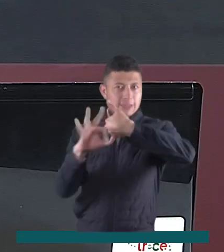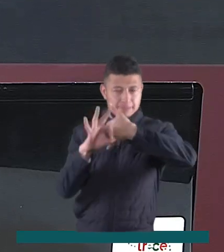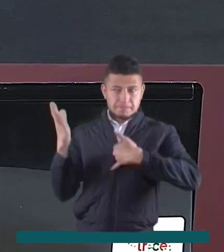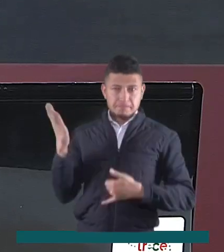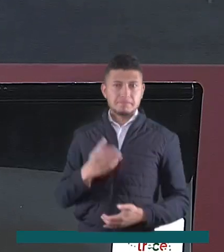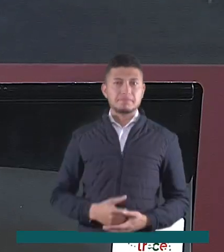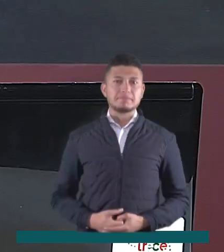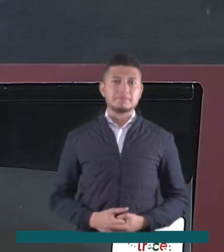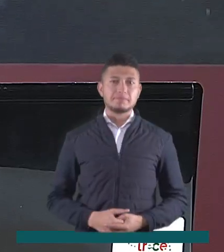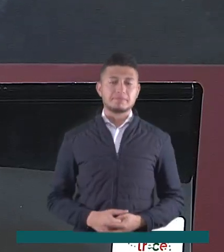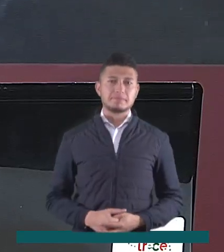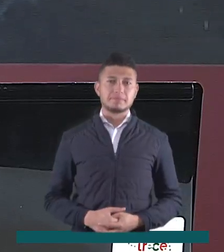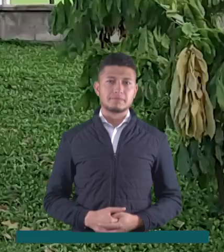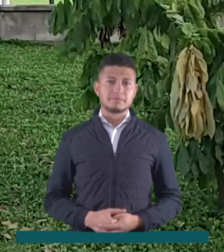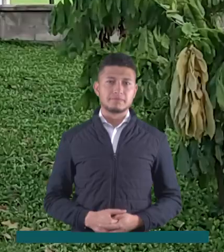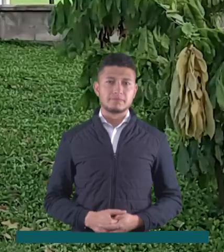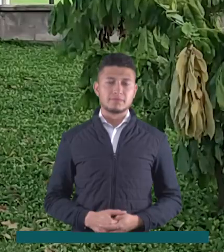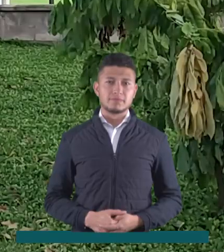desde San José del Guaviare.